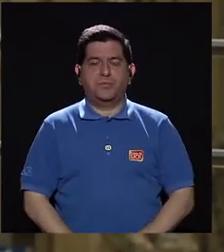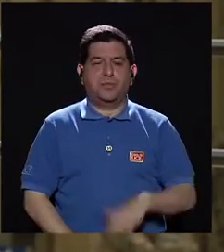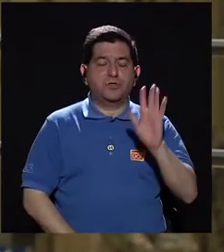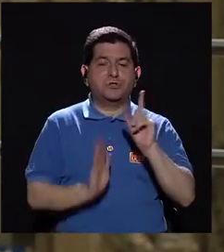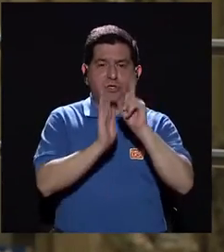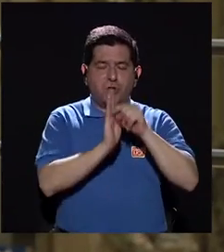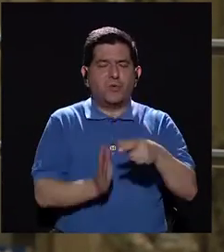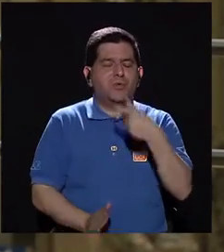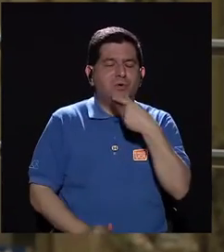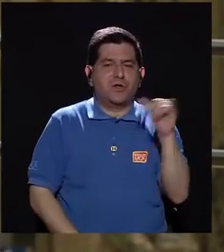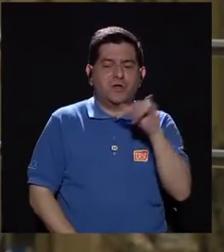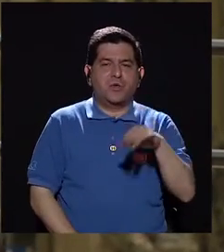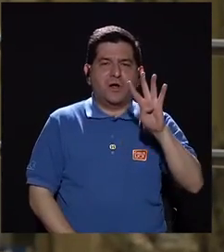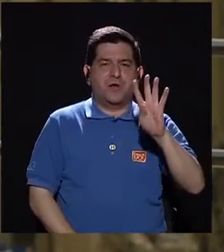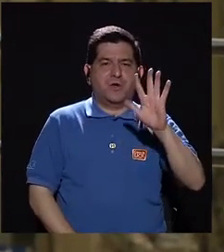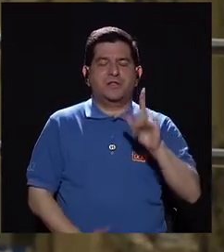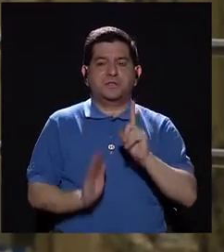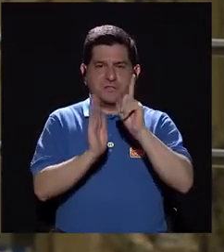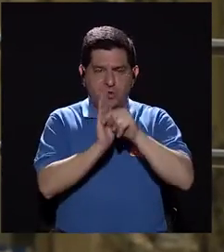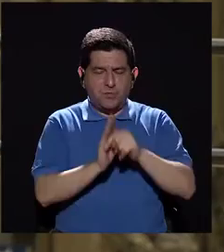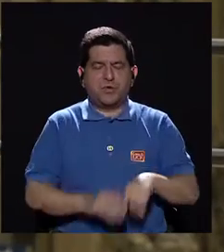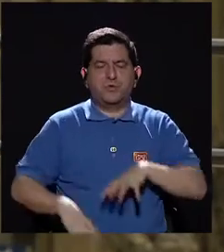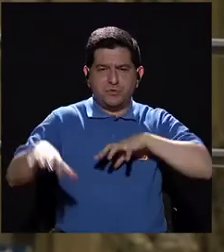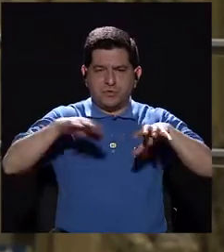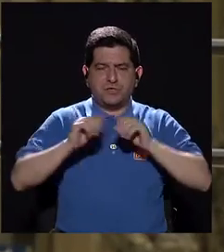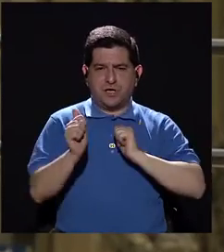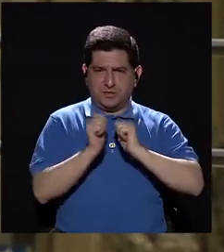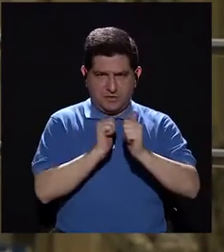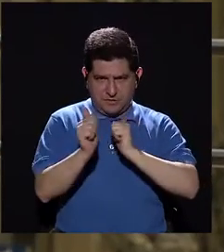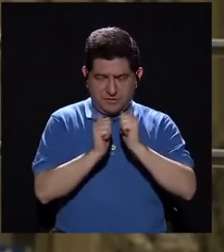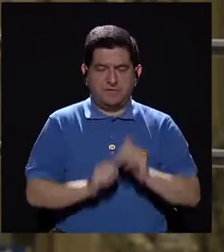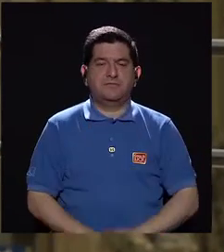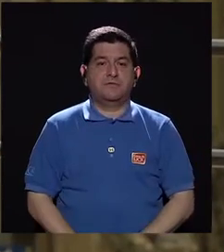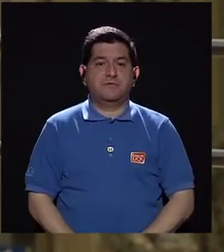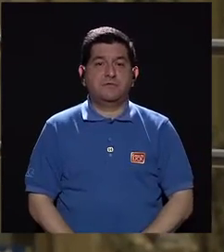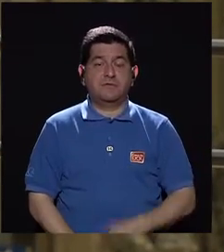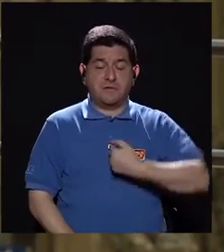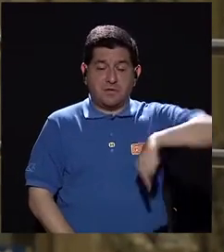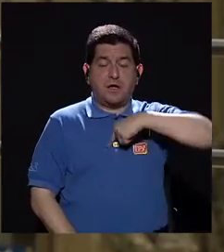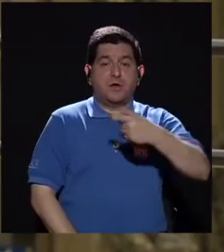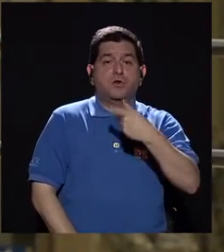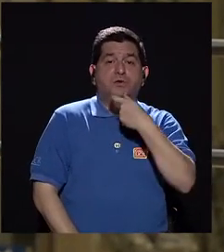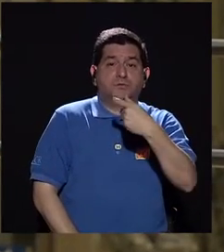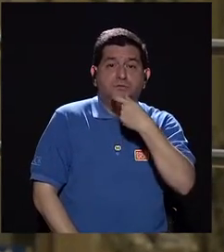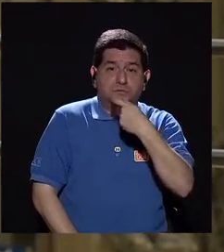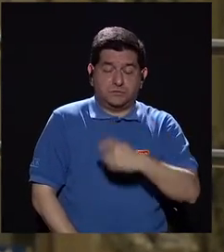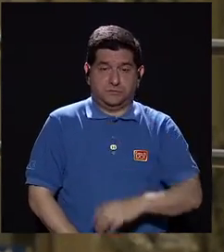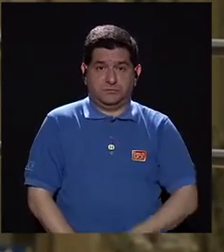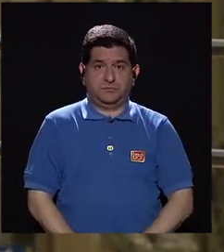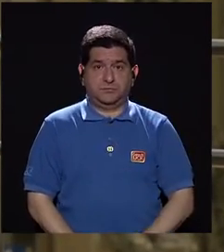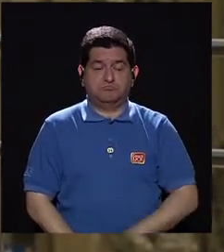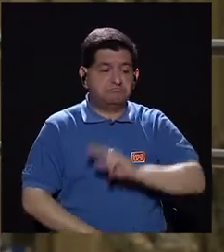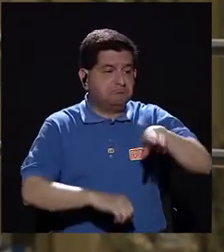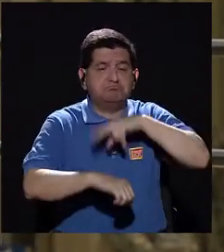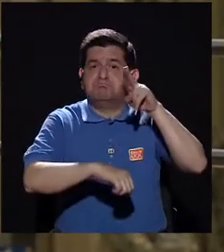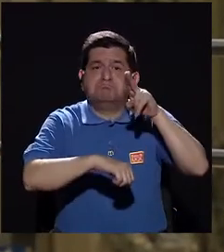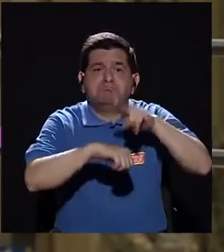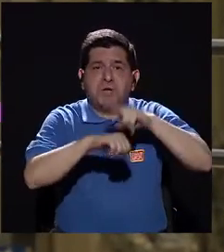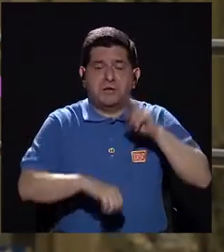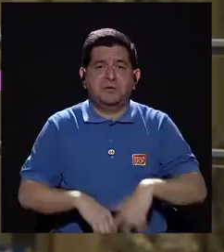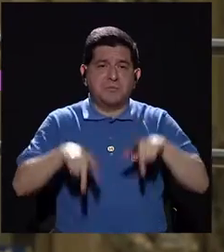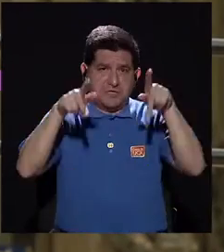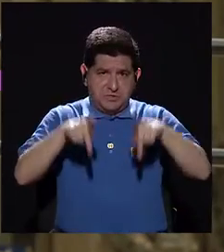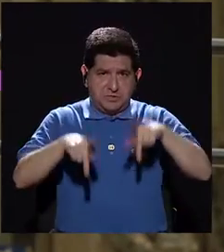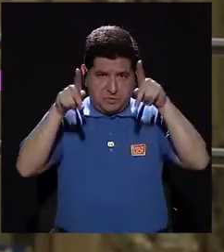cuerpo, 5 minutos de risa equivalen a 45 minutos de ejercicio aeróbico. Además, cuando nos reímos, normalmente